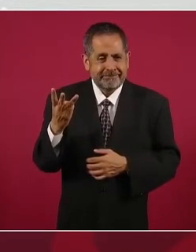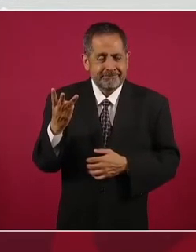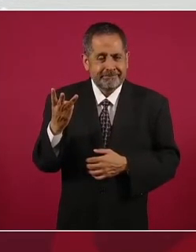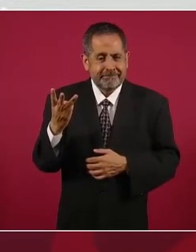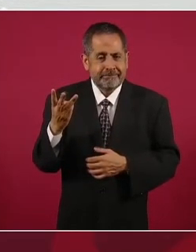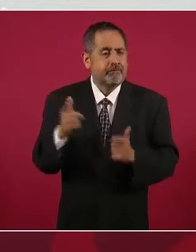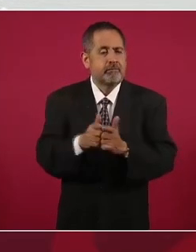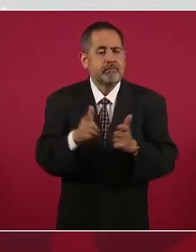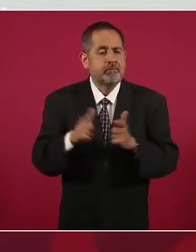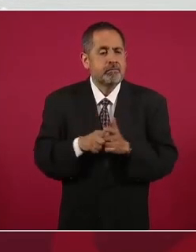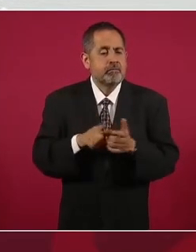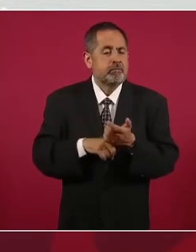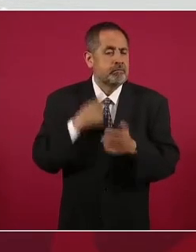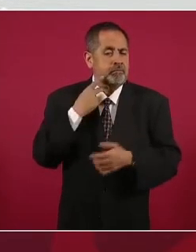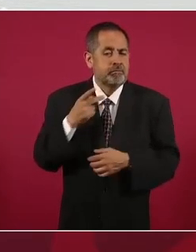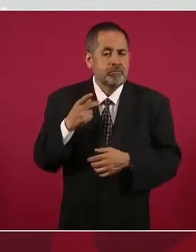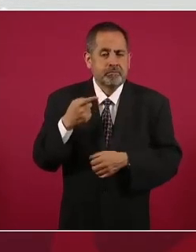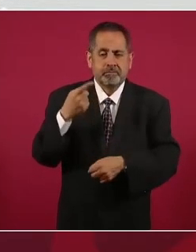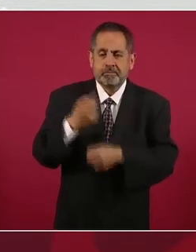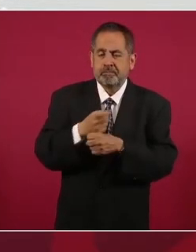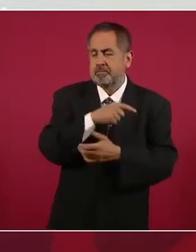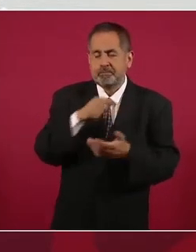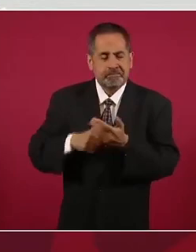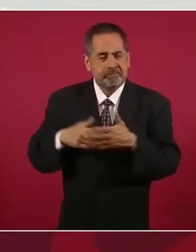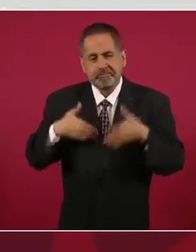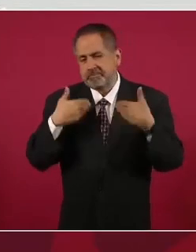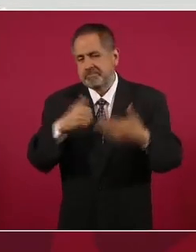partidos políticos en primer lugar,